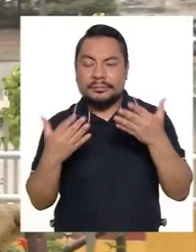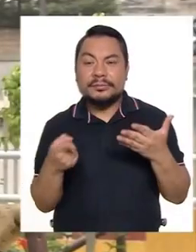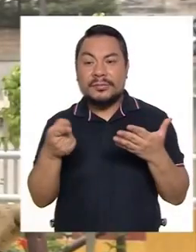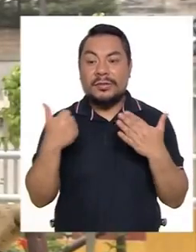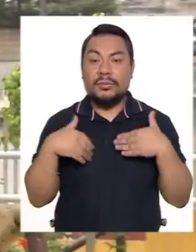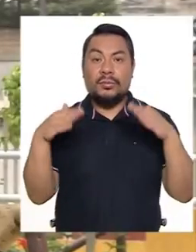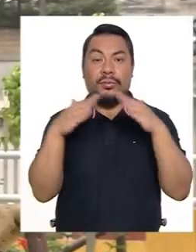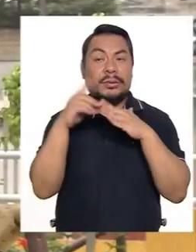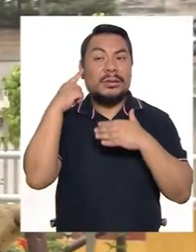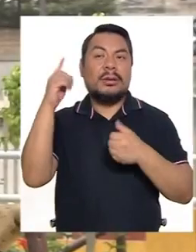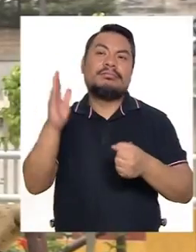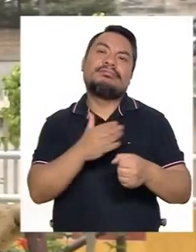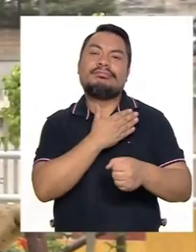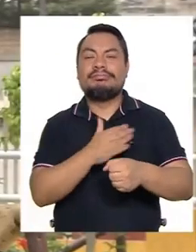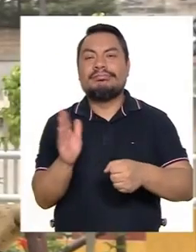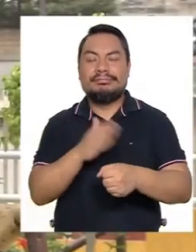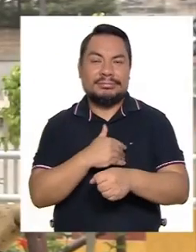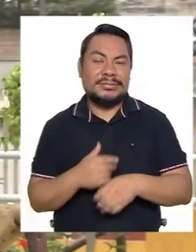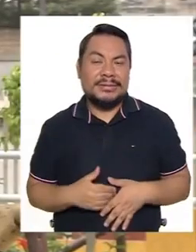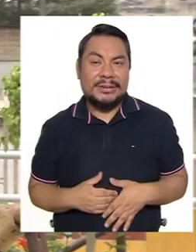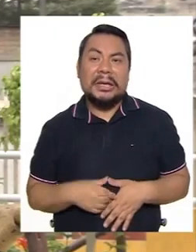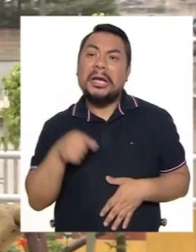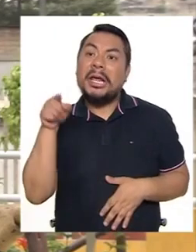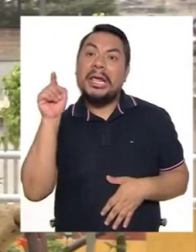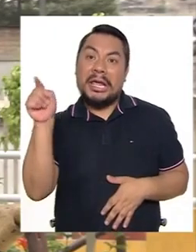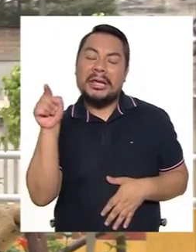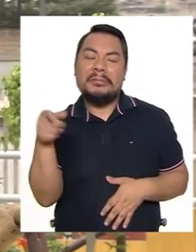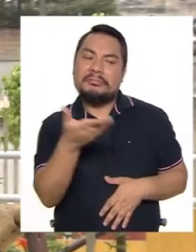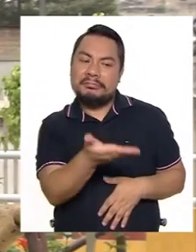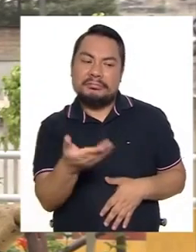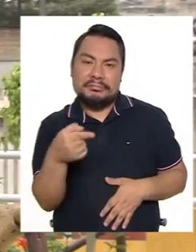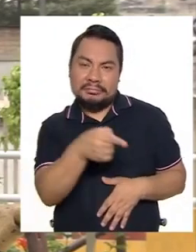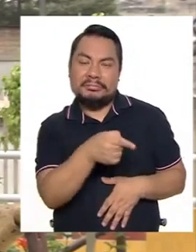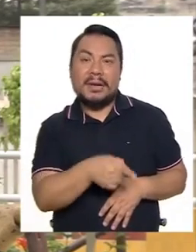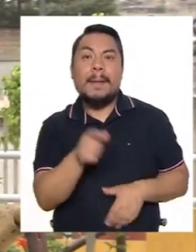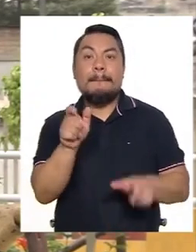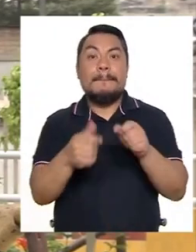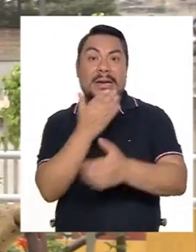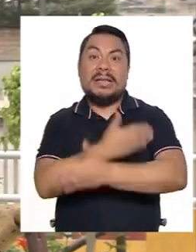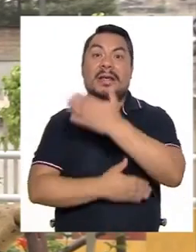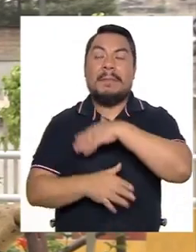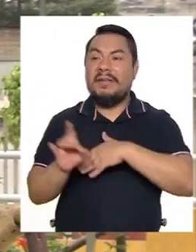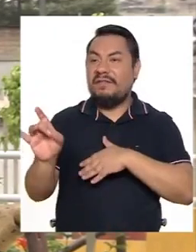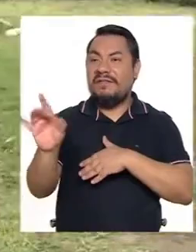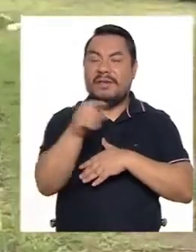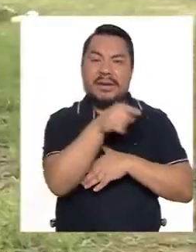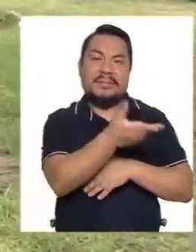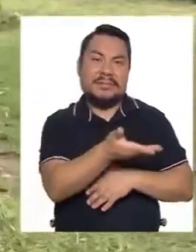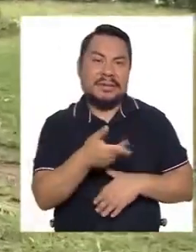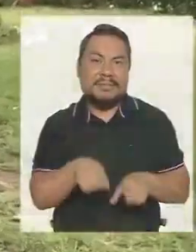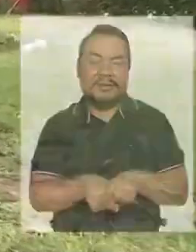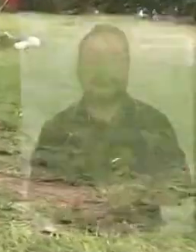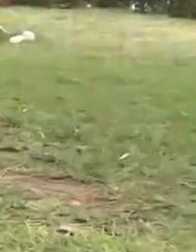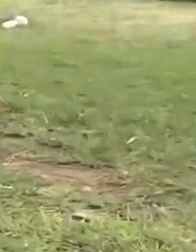de la Municipalidad de mi localidad, empadronando a personas con discapacidad.